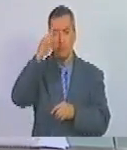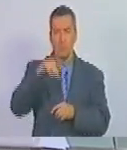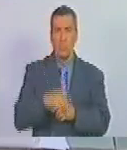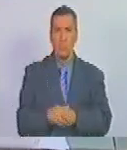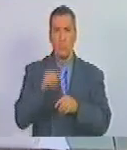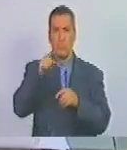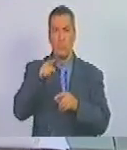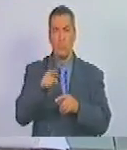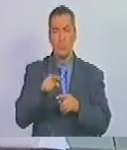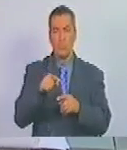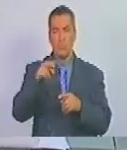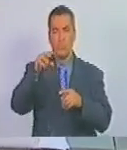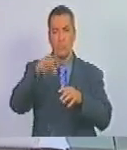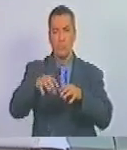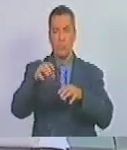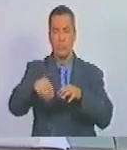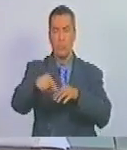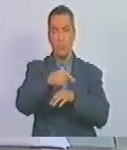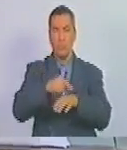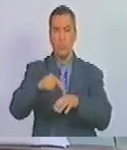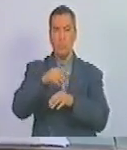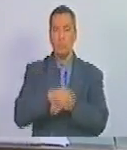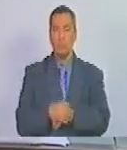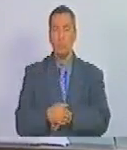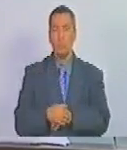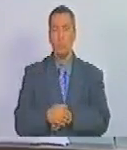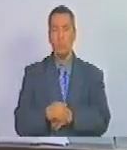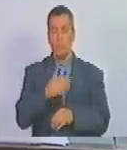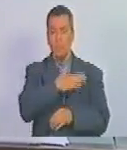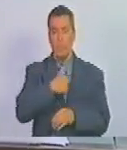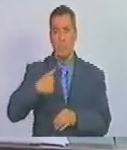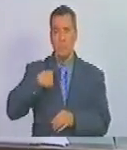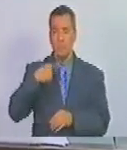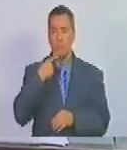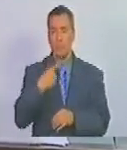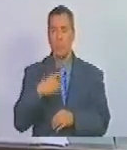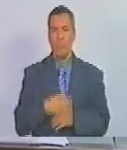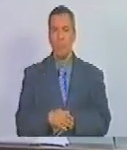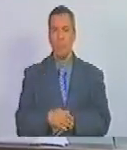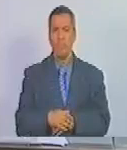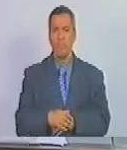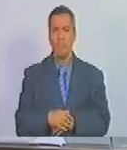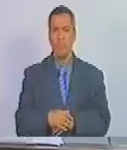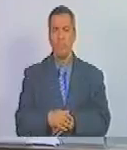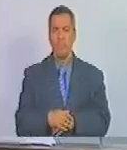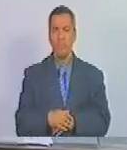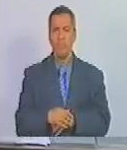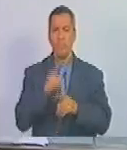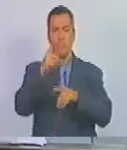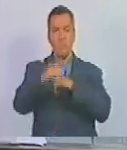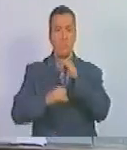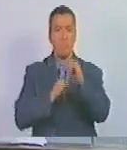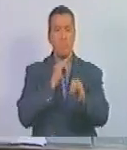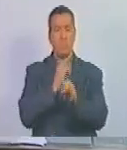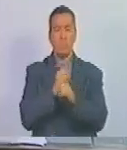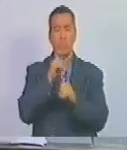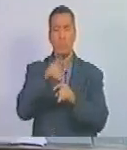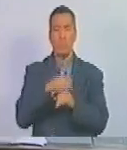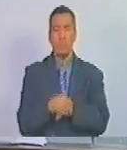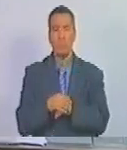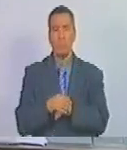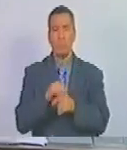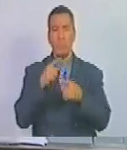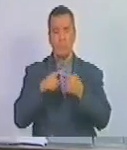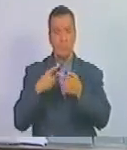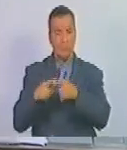a este honorable estado y queremos manifestarlo a nivel internacional que